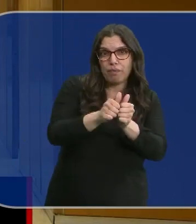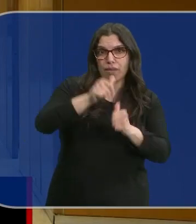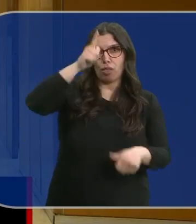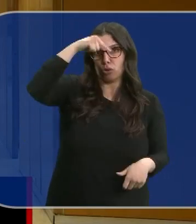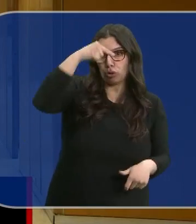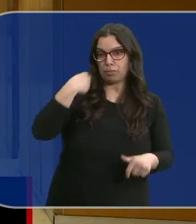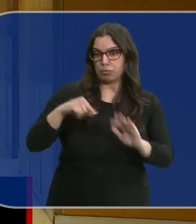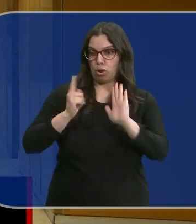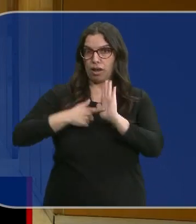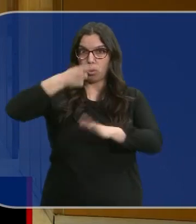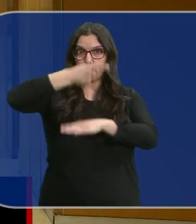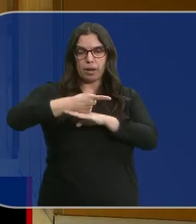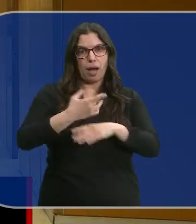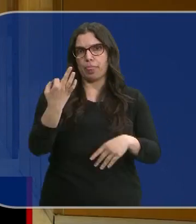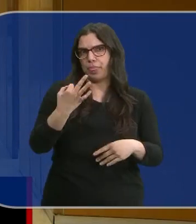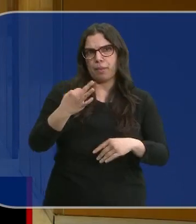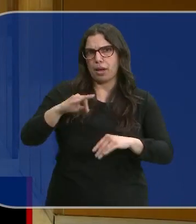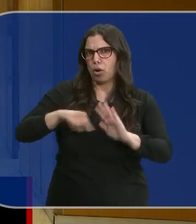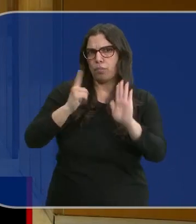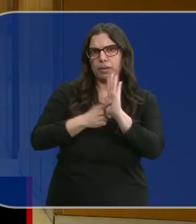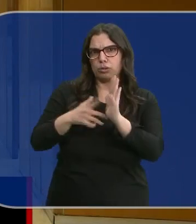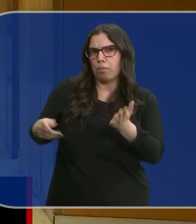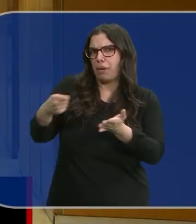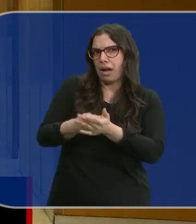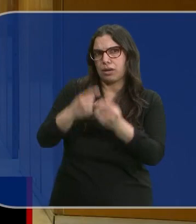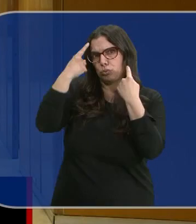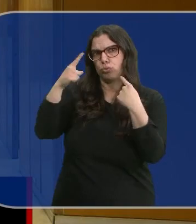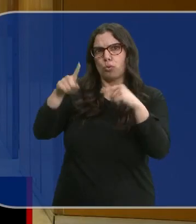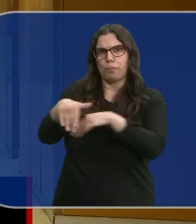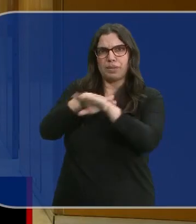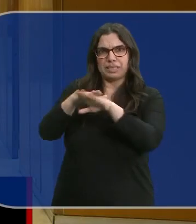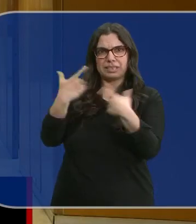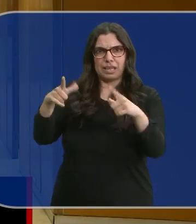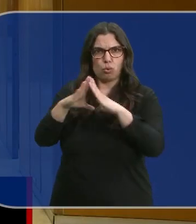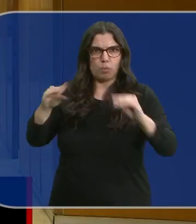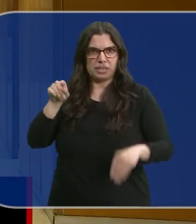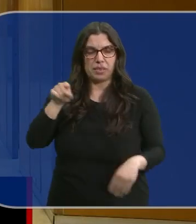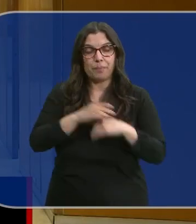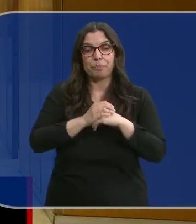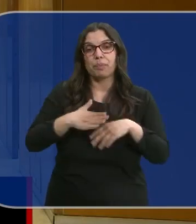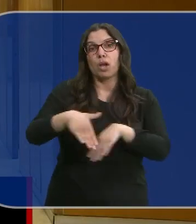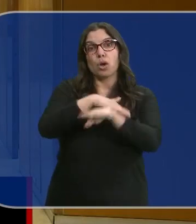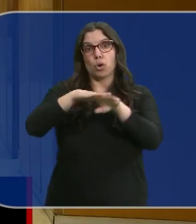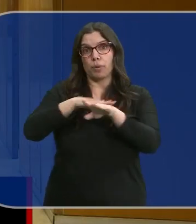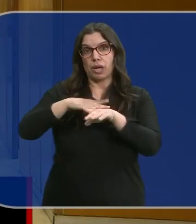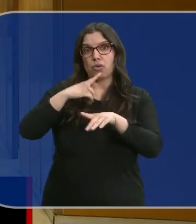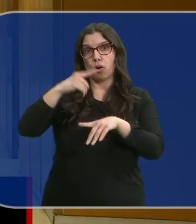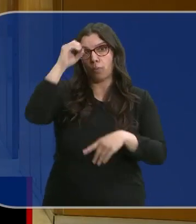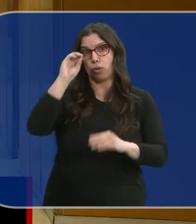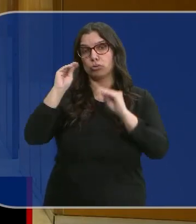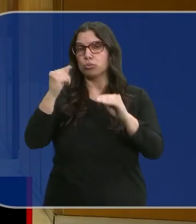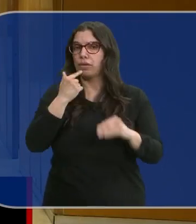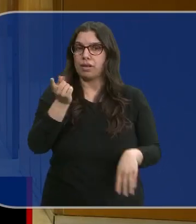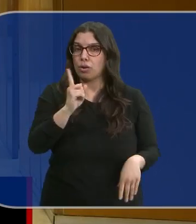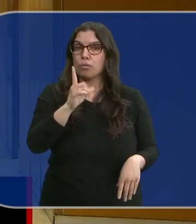tal y como recoge la LOSU, debe correr íntegramente a cargo del Ministerio de Universidades. El gobierno, por el contrario, sigue defendiendo